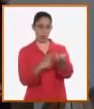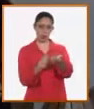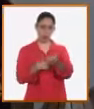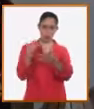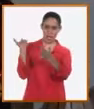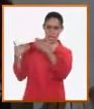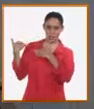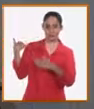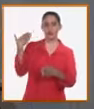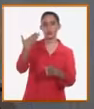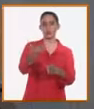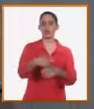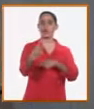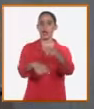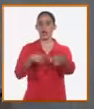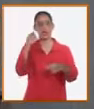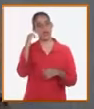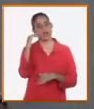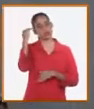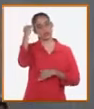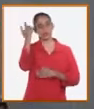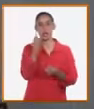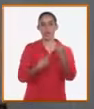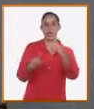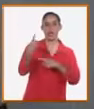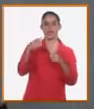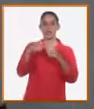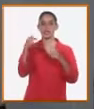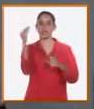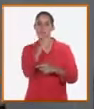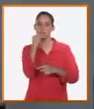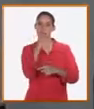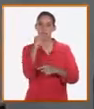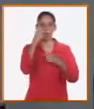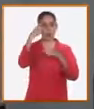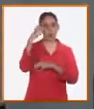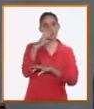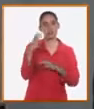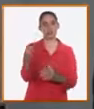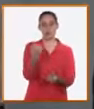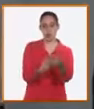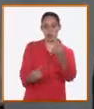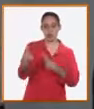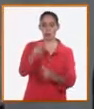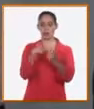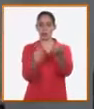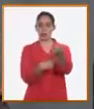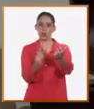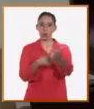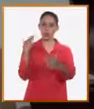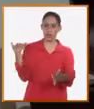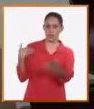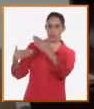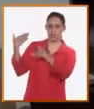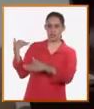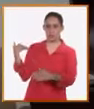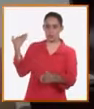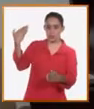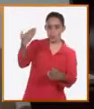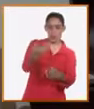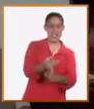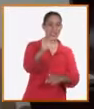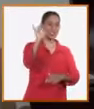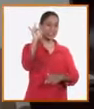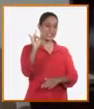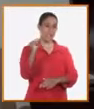sino de superar desde el punto de vista científico técnico. Todo lo que recibimos de una tradición de siete generaciones